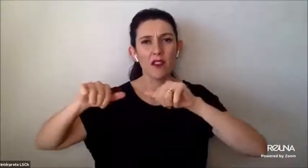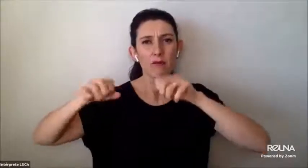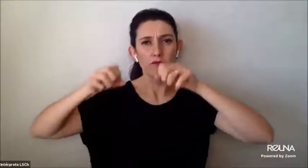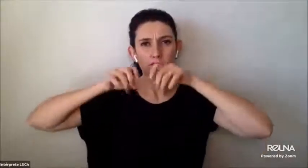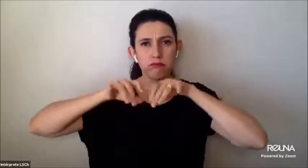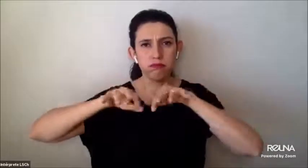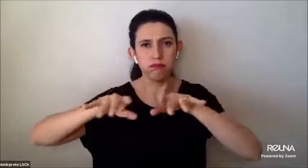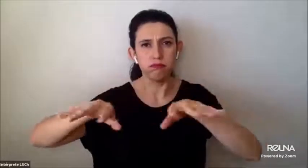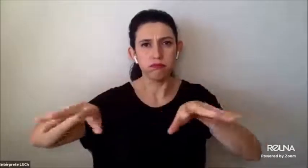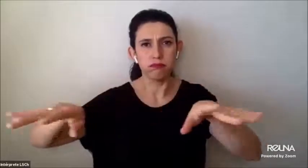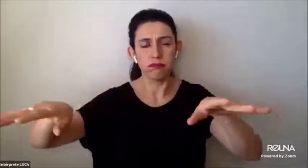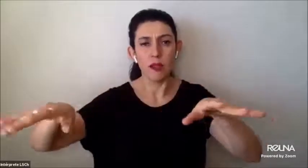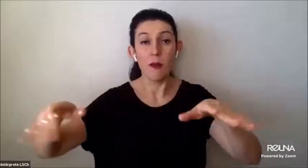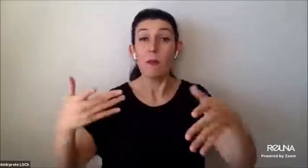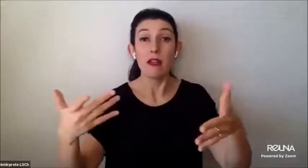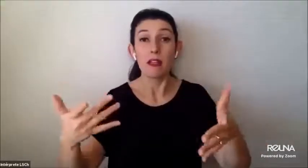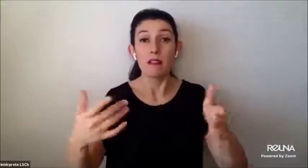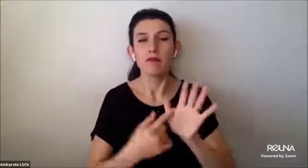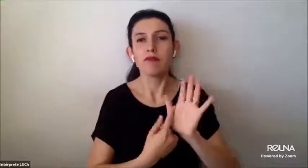trastornos del neurodesarrollo.